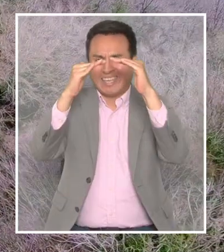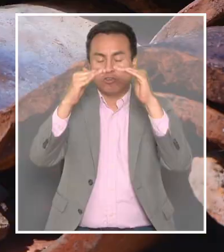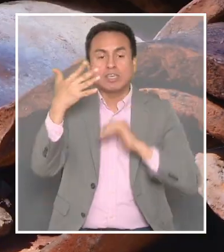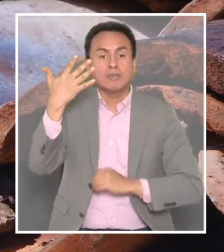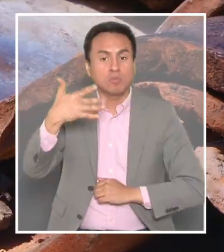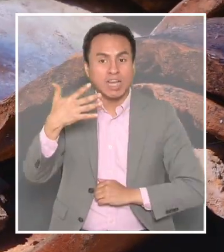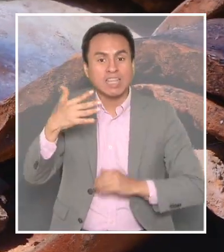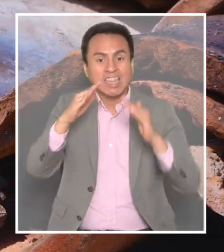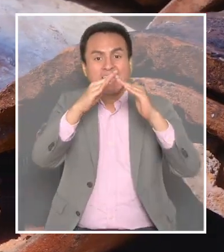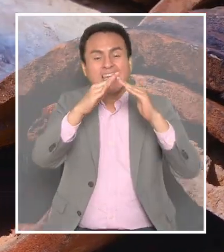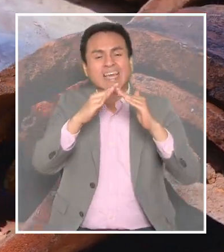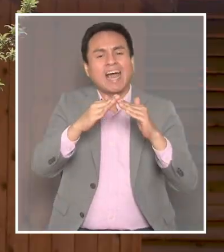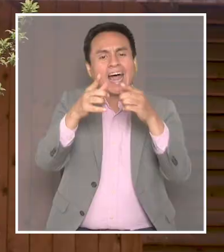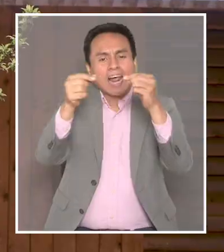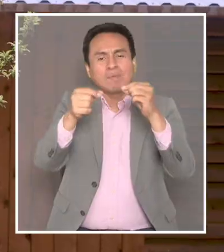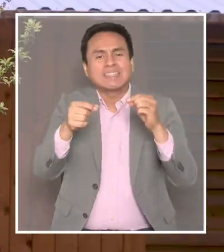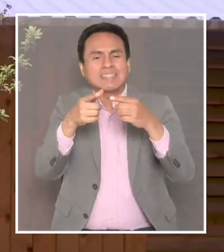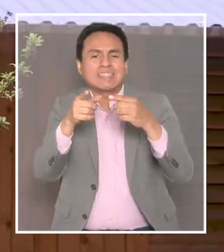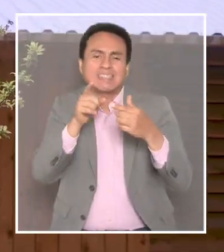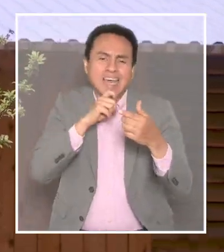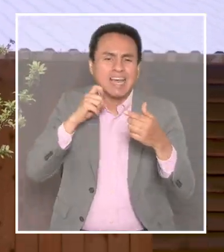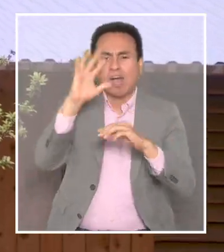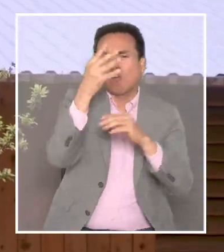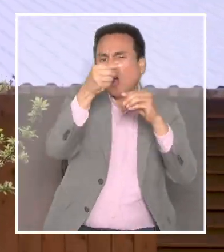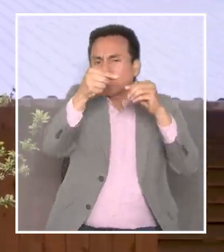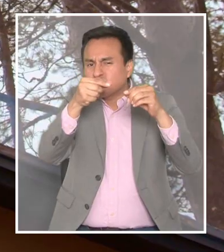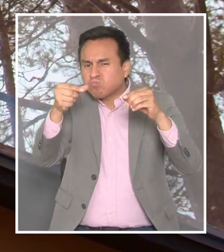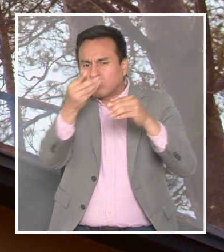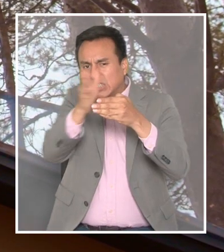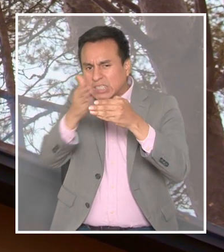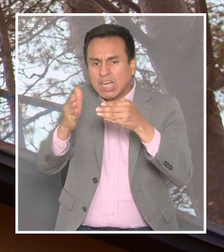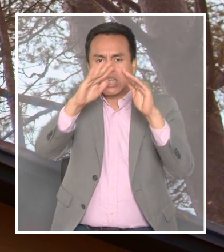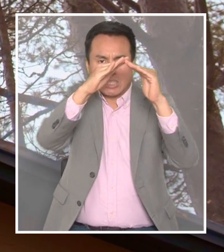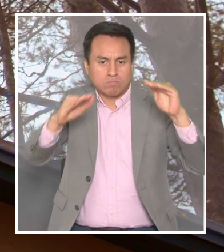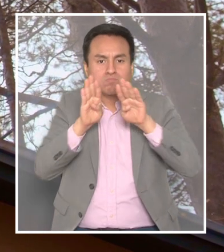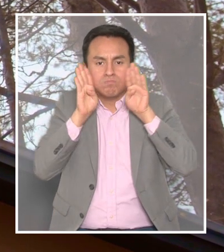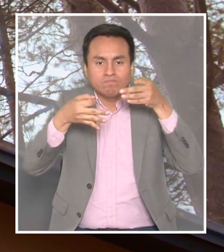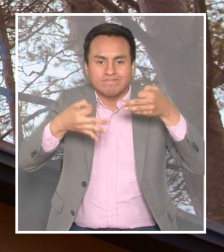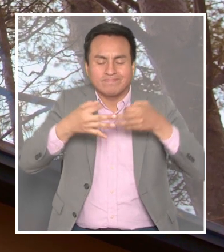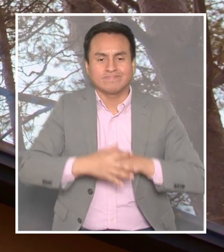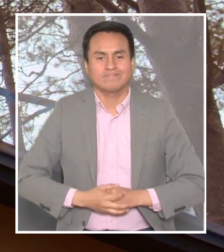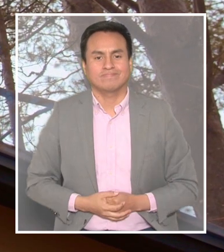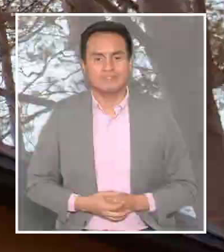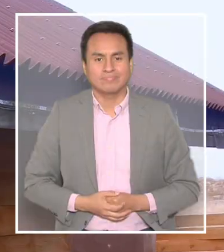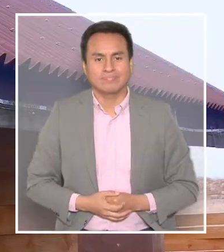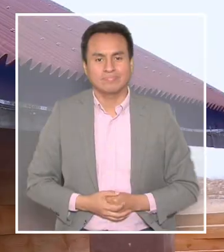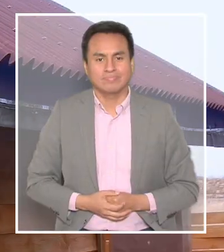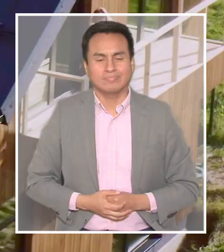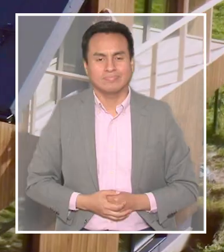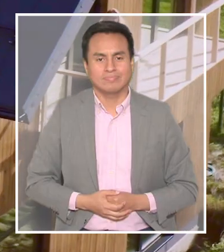una casa son los techos. Por eso es importante sacar todas las ramas secas y hojas secas que pueda tener el techo y las canaletas de igual manera.